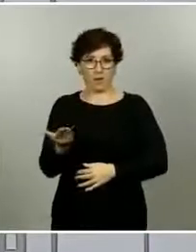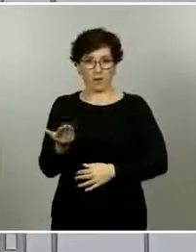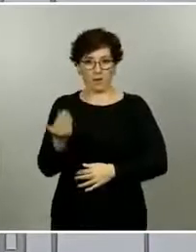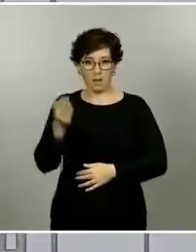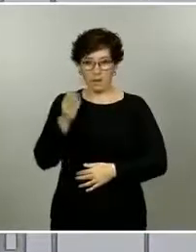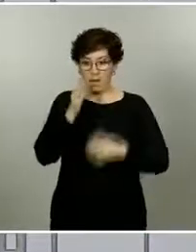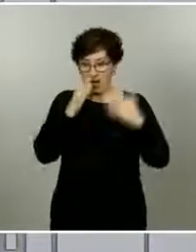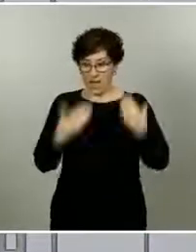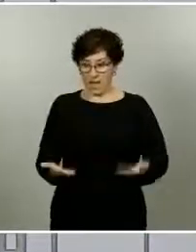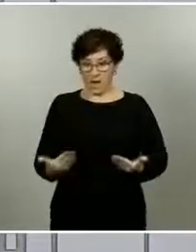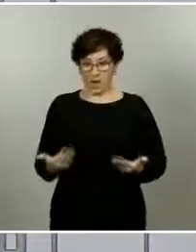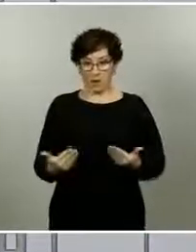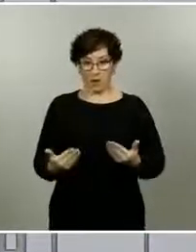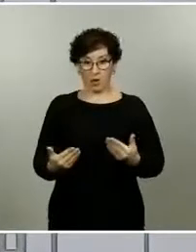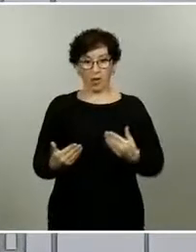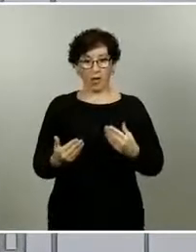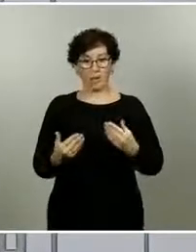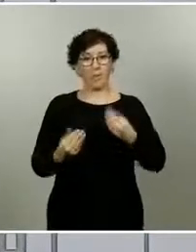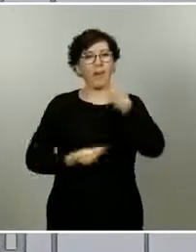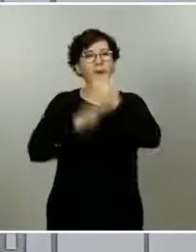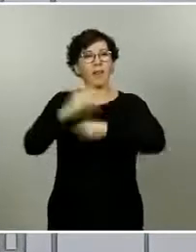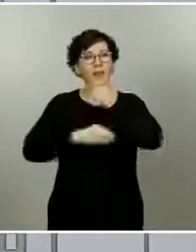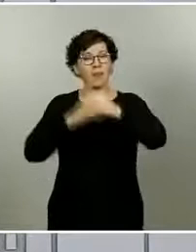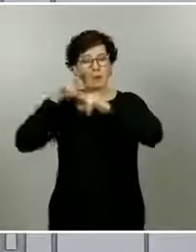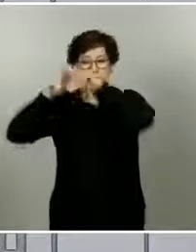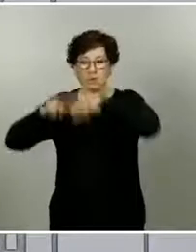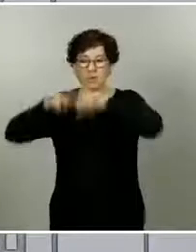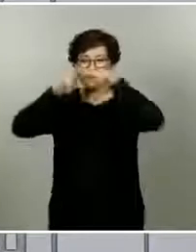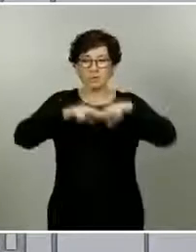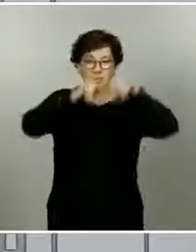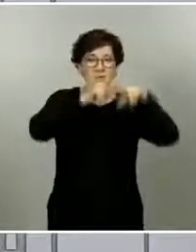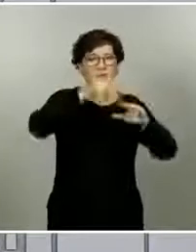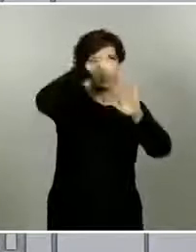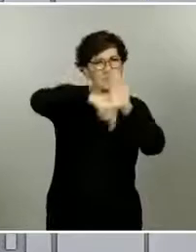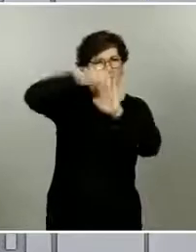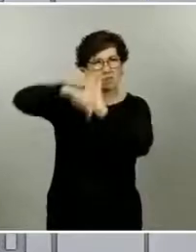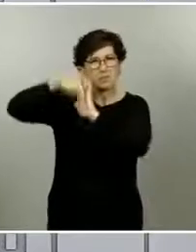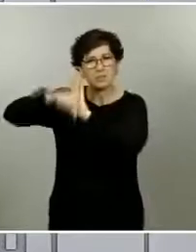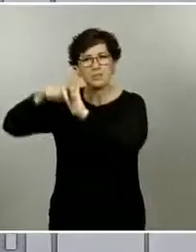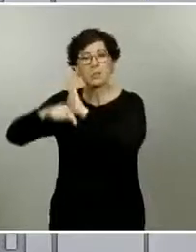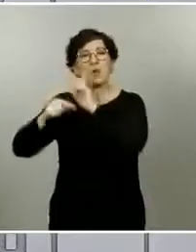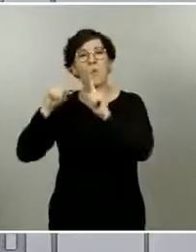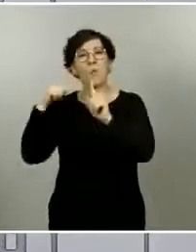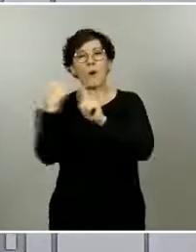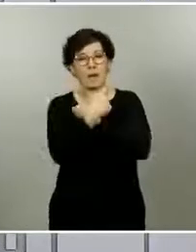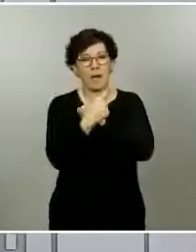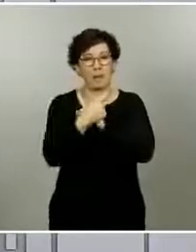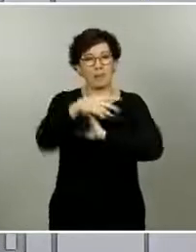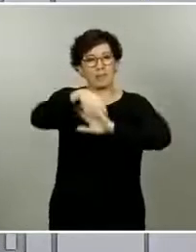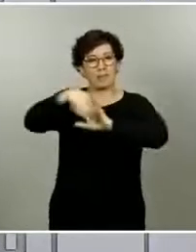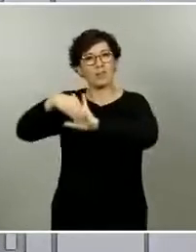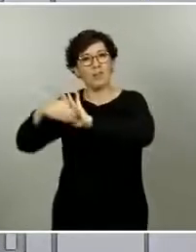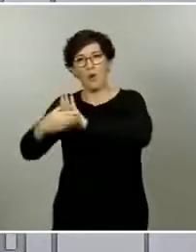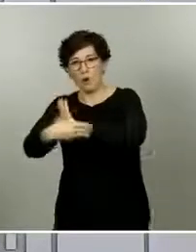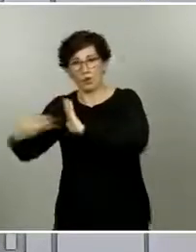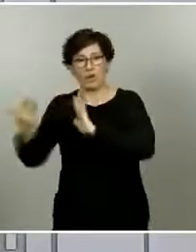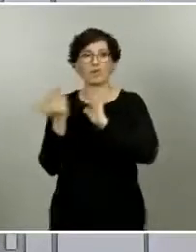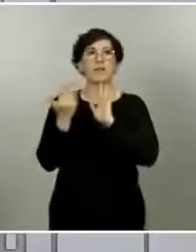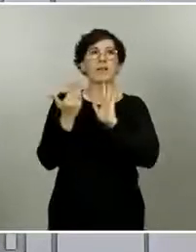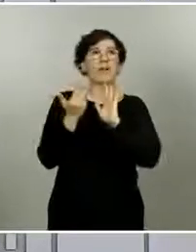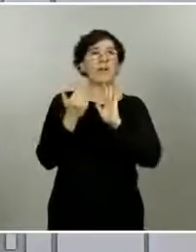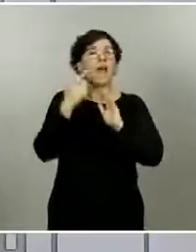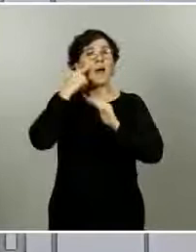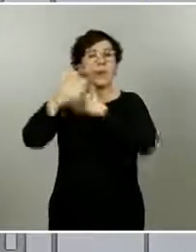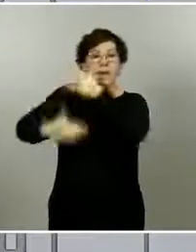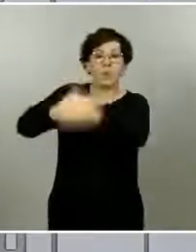estamos ya haciendo muchos análisis más pormenorizados relacionados con otras variables y relacionados con detalles de la evolución